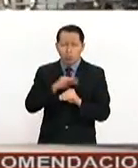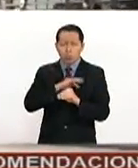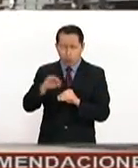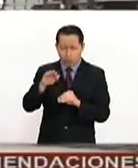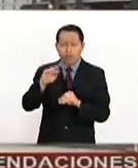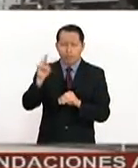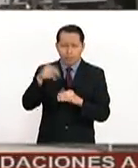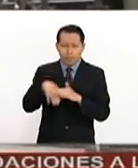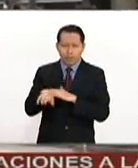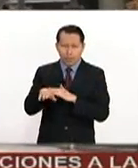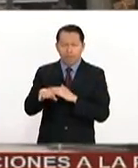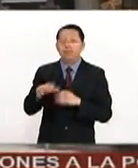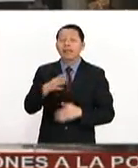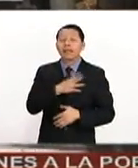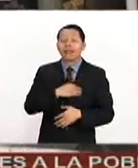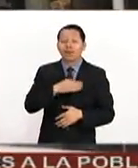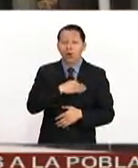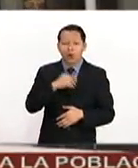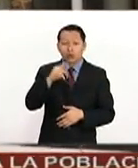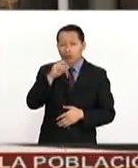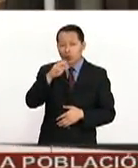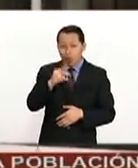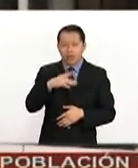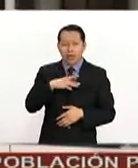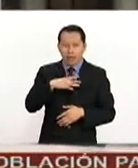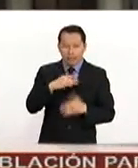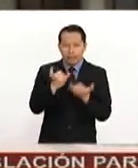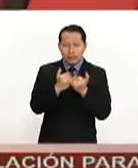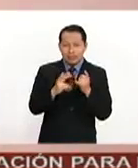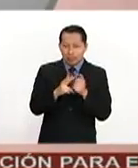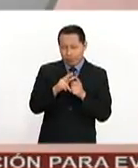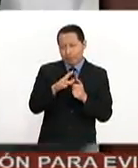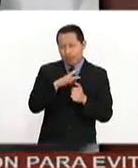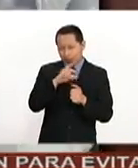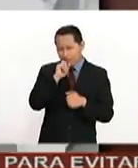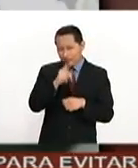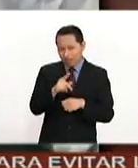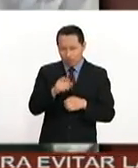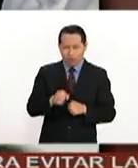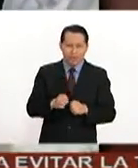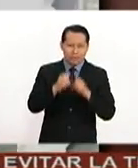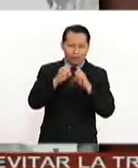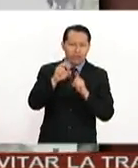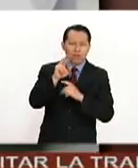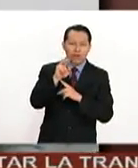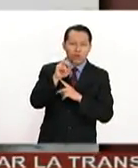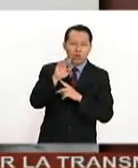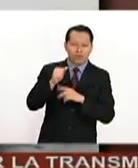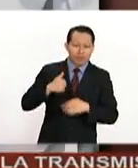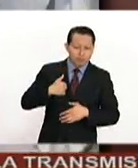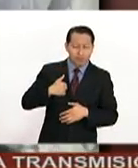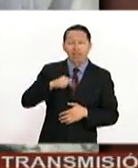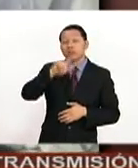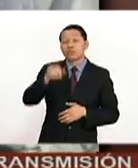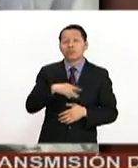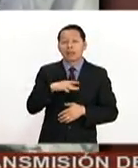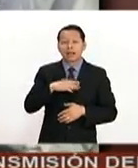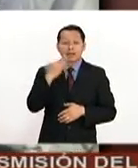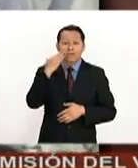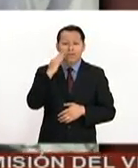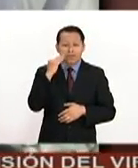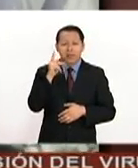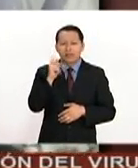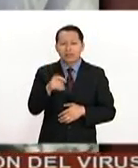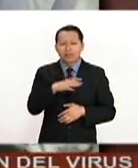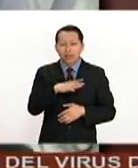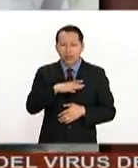Entre protestas, hijos de Donald Trump inauguran edificio en Vancouver. Más adelante, nuestra sección de redes, video muestra